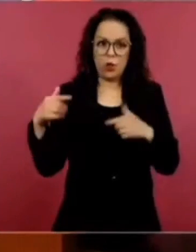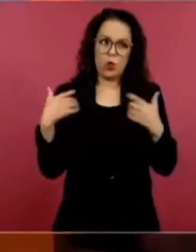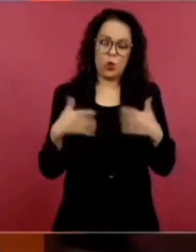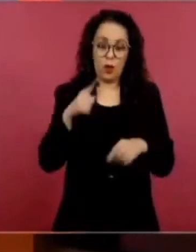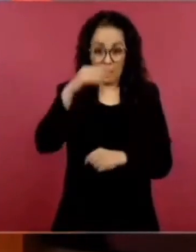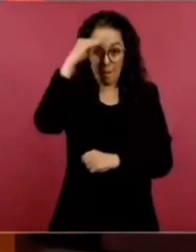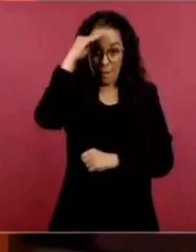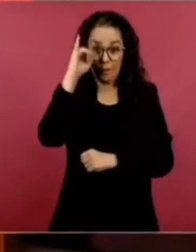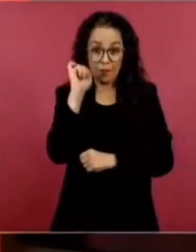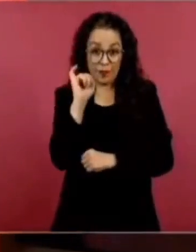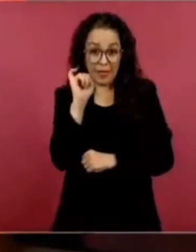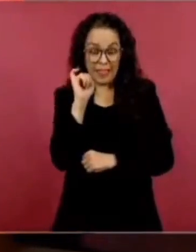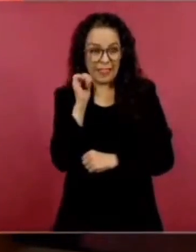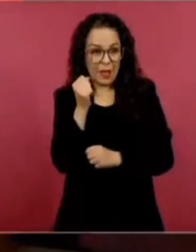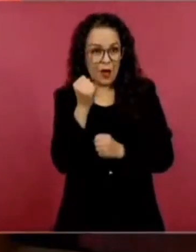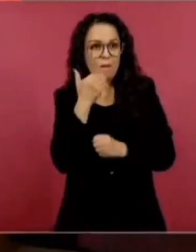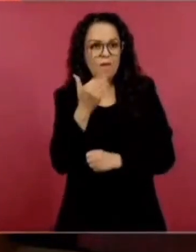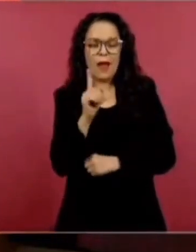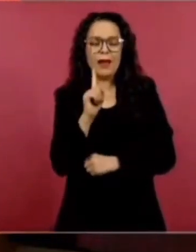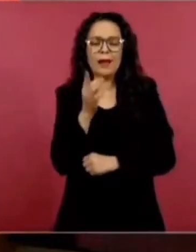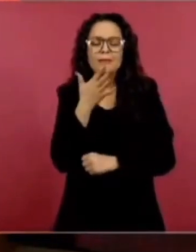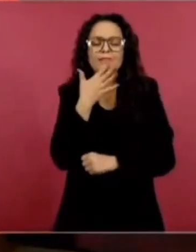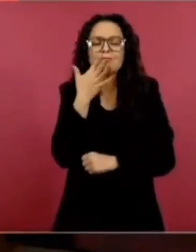era un globito.